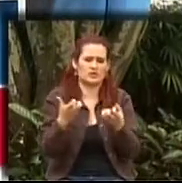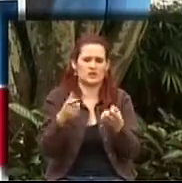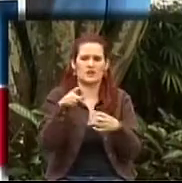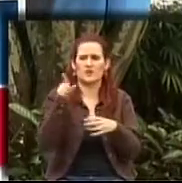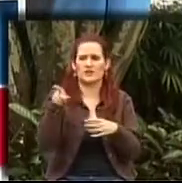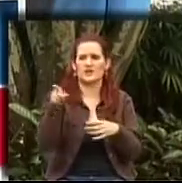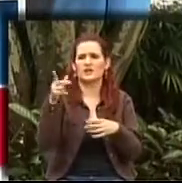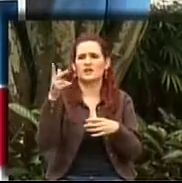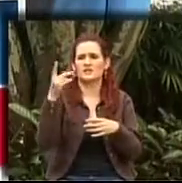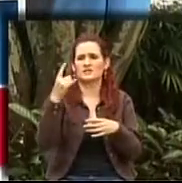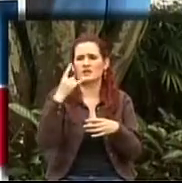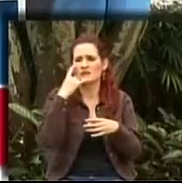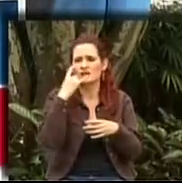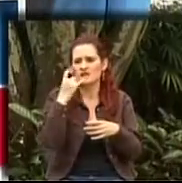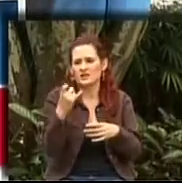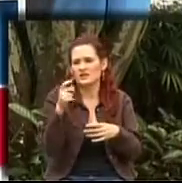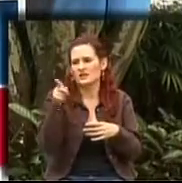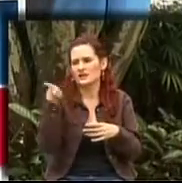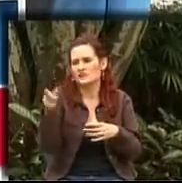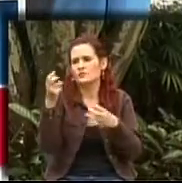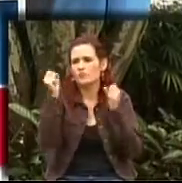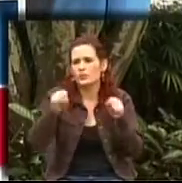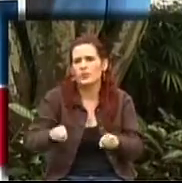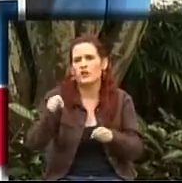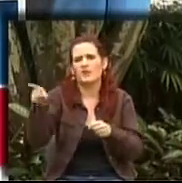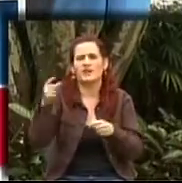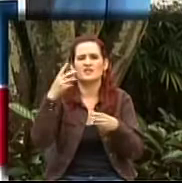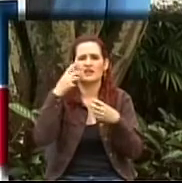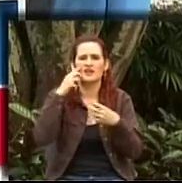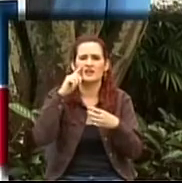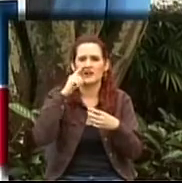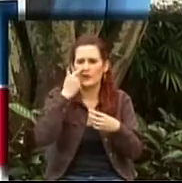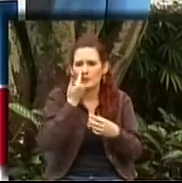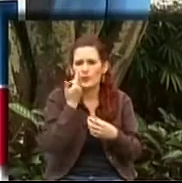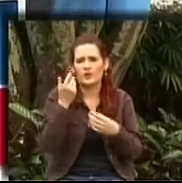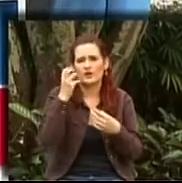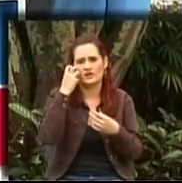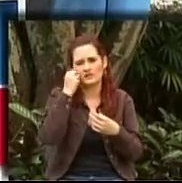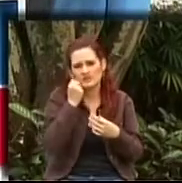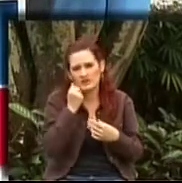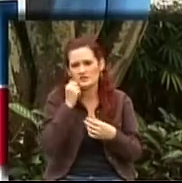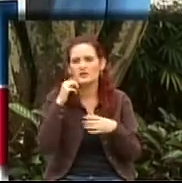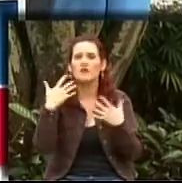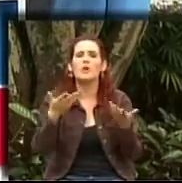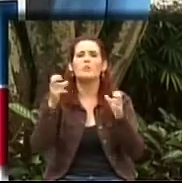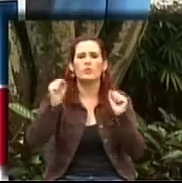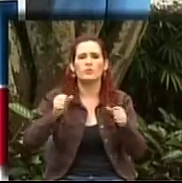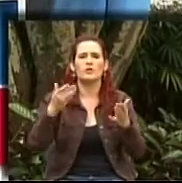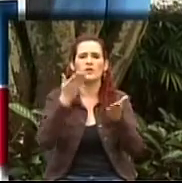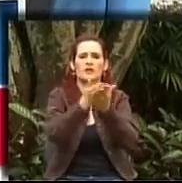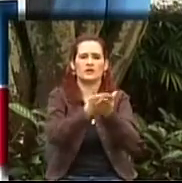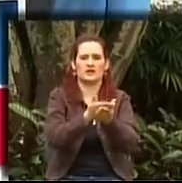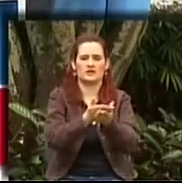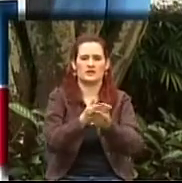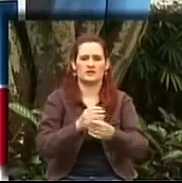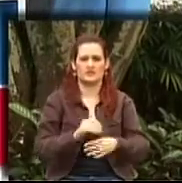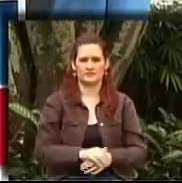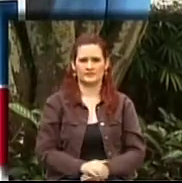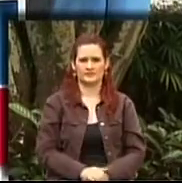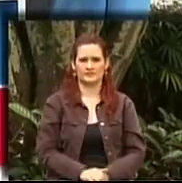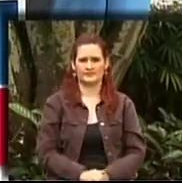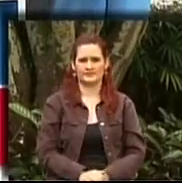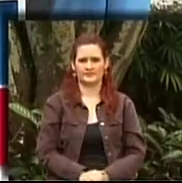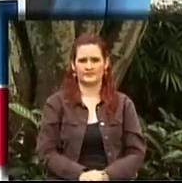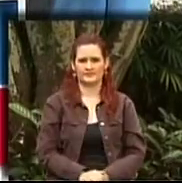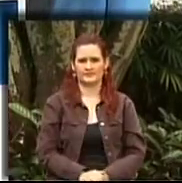porque pues ella mantiene en la casa y súper aburrida, estresada. Claro. Debes saber a dónde podemos ir. Gracias, Gloria, por